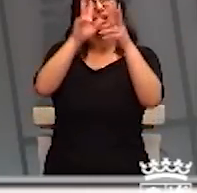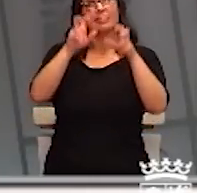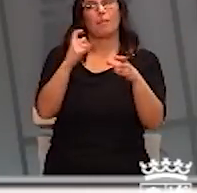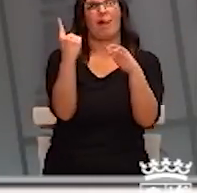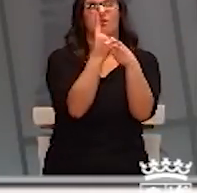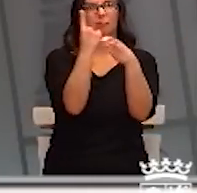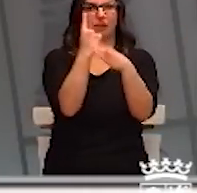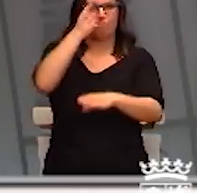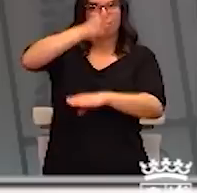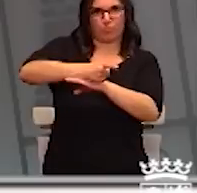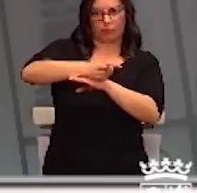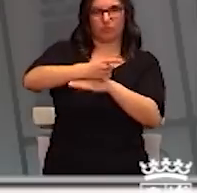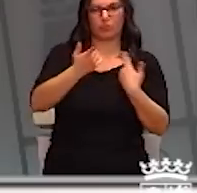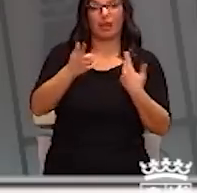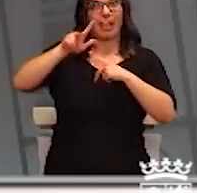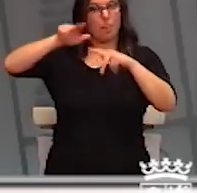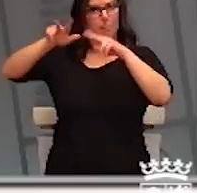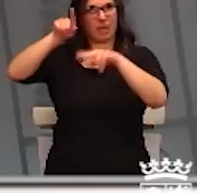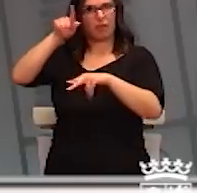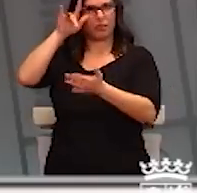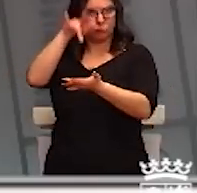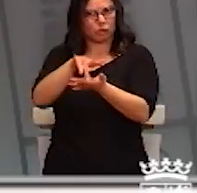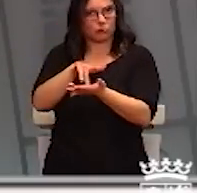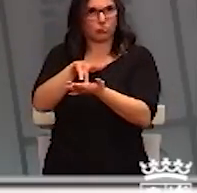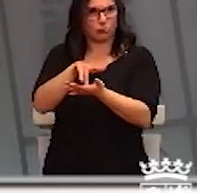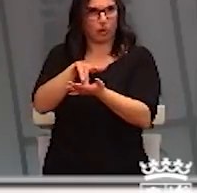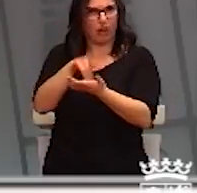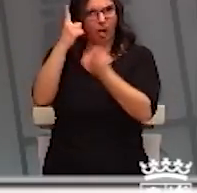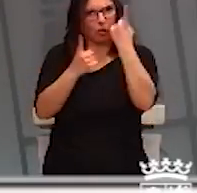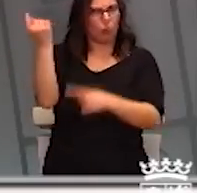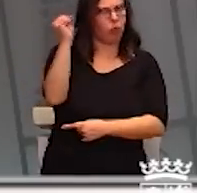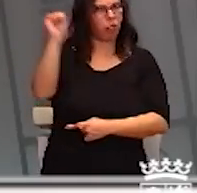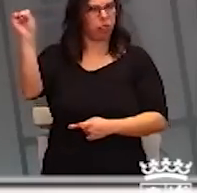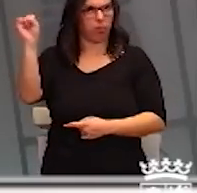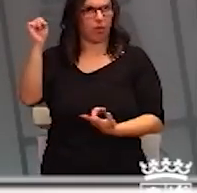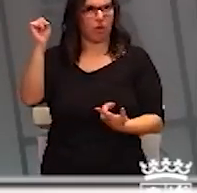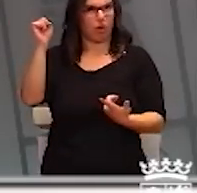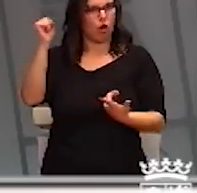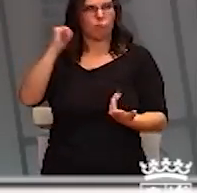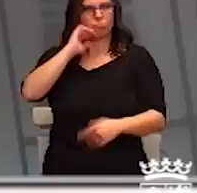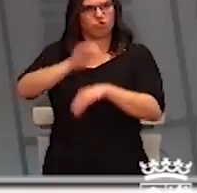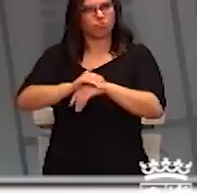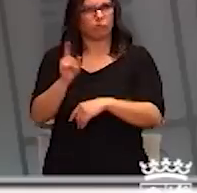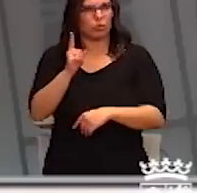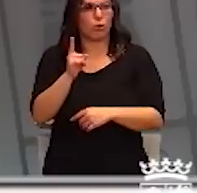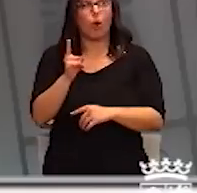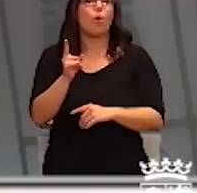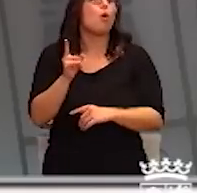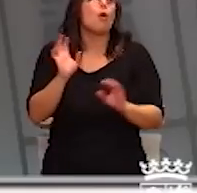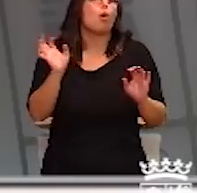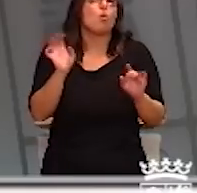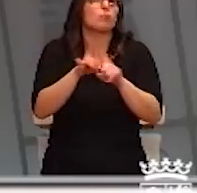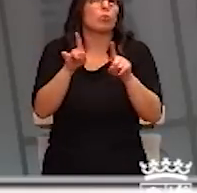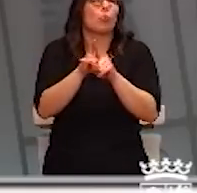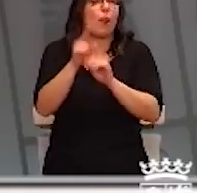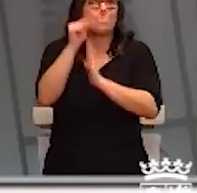cuarentena obligatoria. ¿Ha habido en Miranda algún episodio que no haya guardado alguien que tuviera recomendada esa cuarentena o simplemente es una de